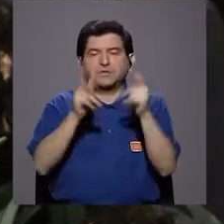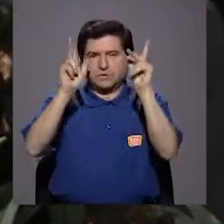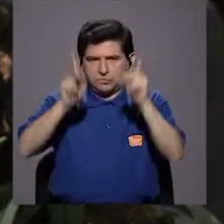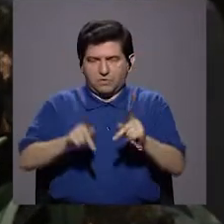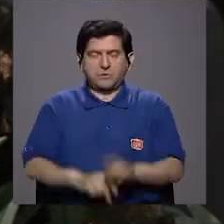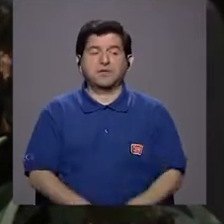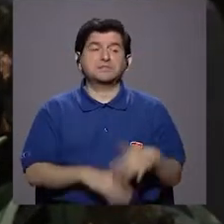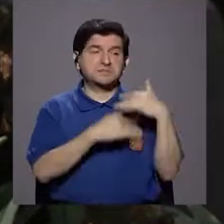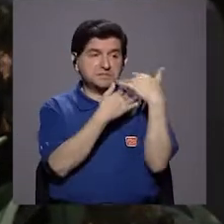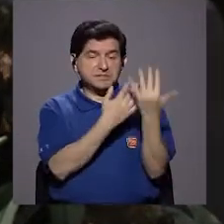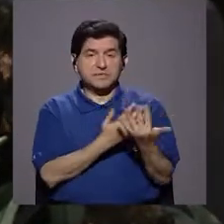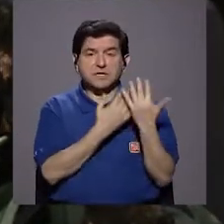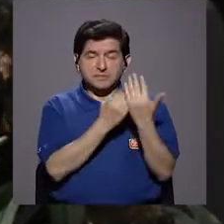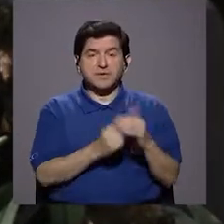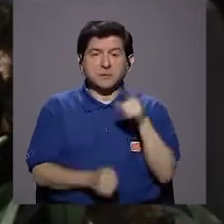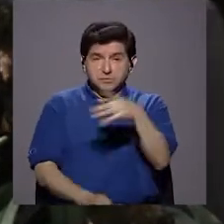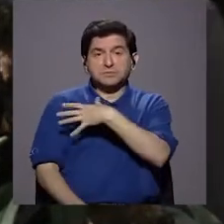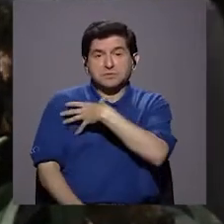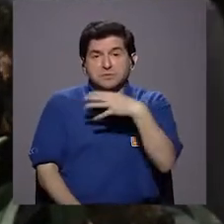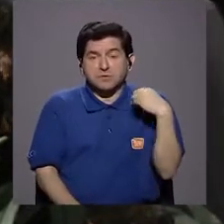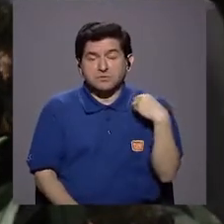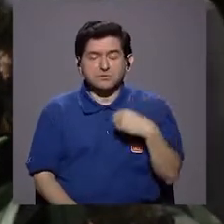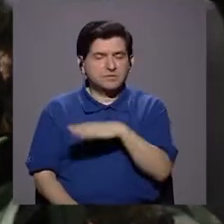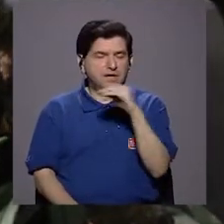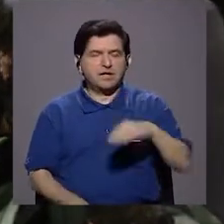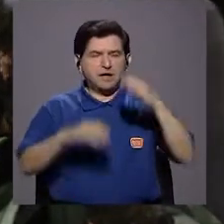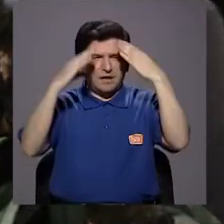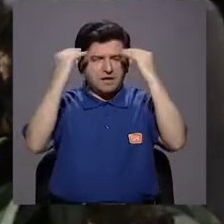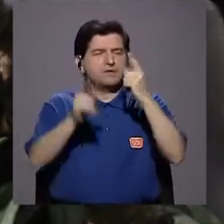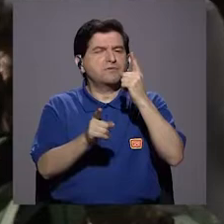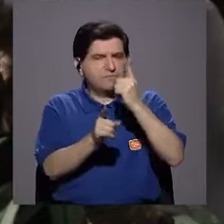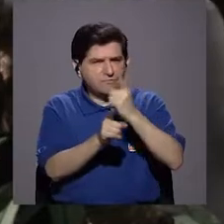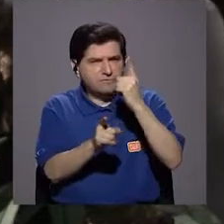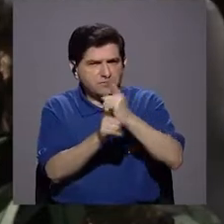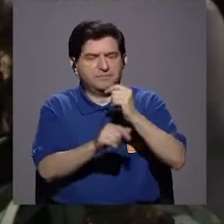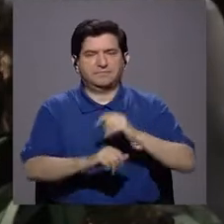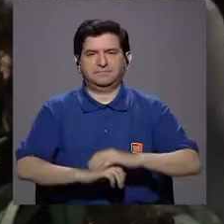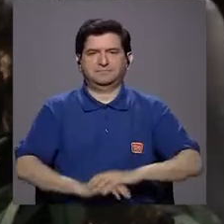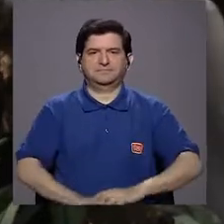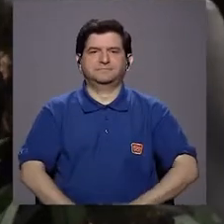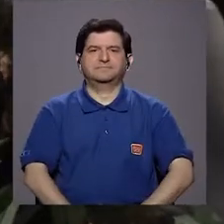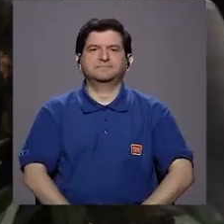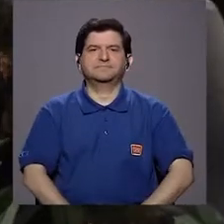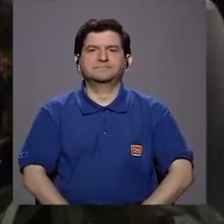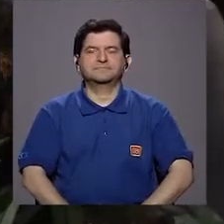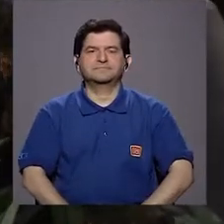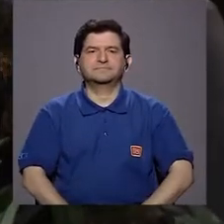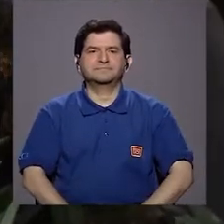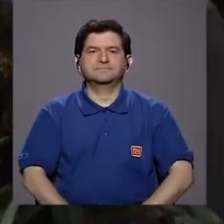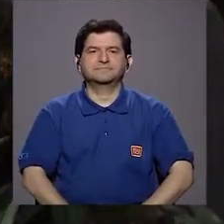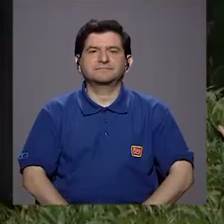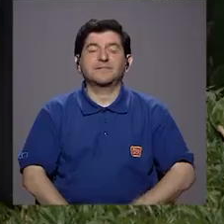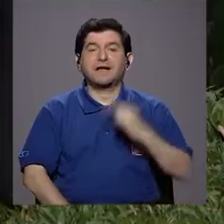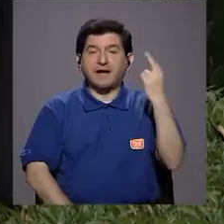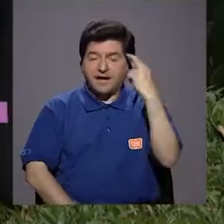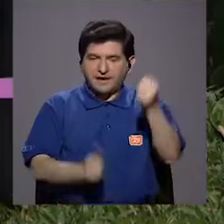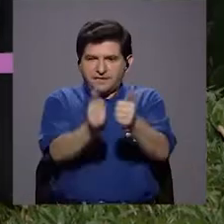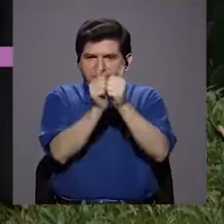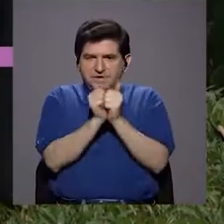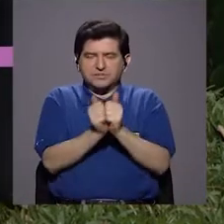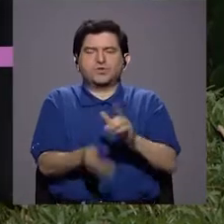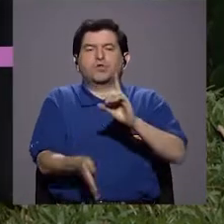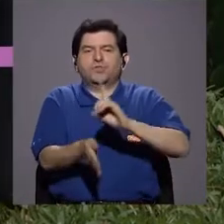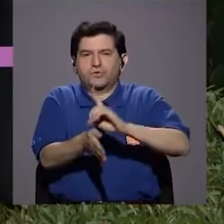y todos, esperamos que sea de su agrado y que sea oportuno para ustedes allá en sus casas. Y bueno, para ello nos acompaña